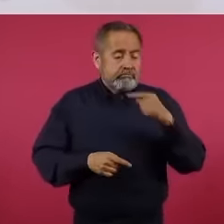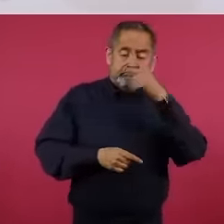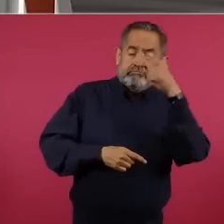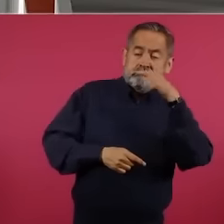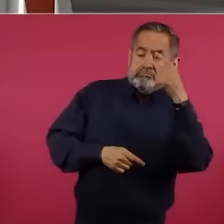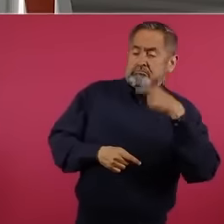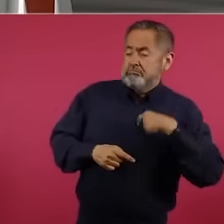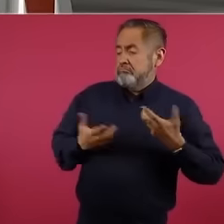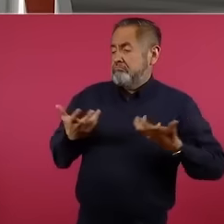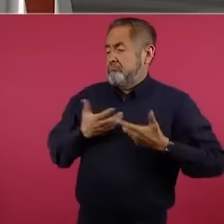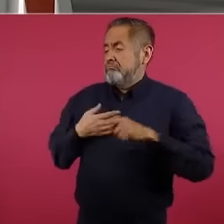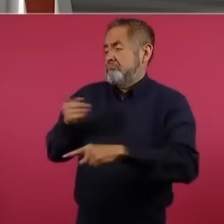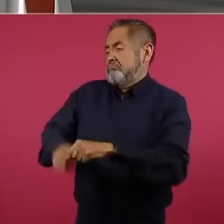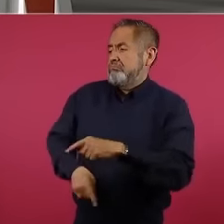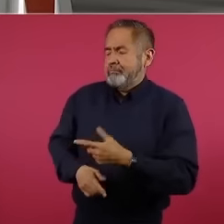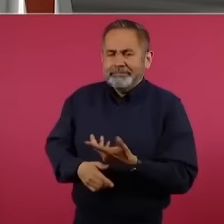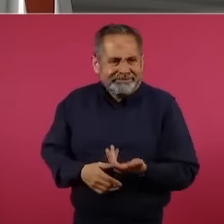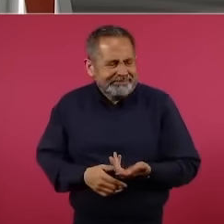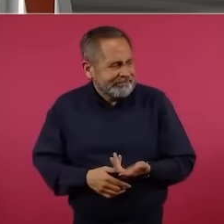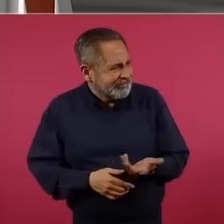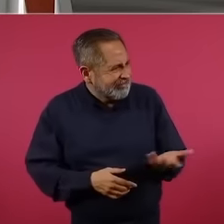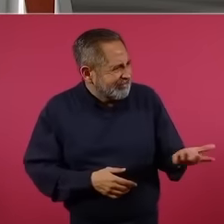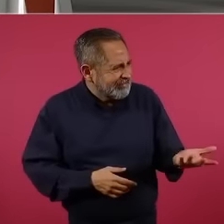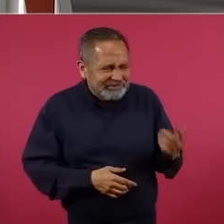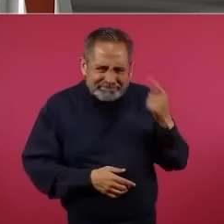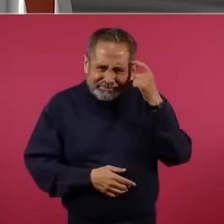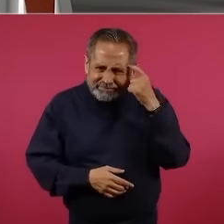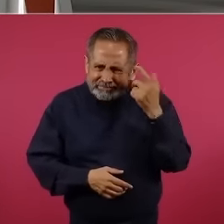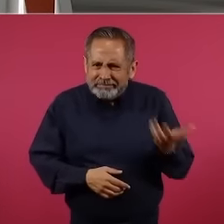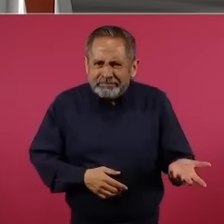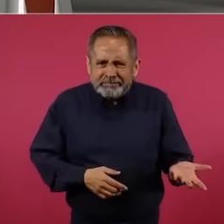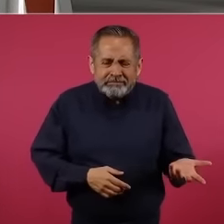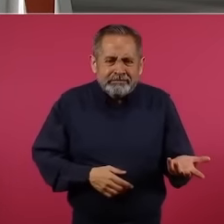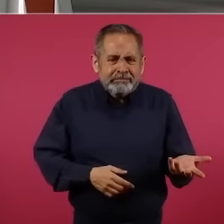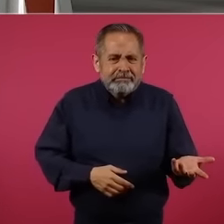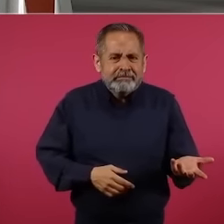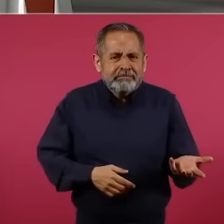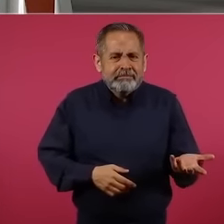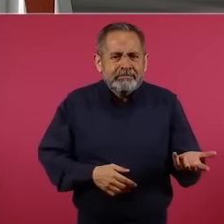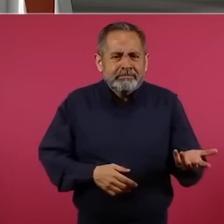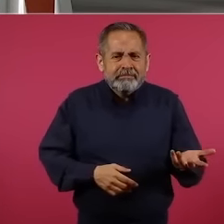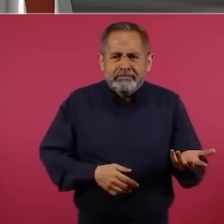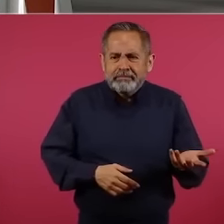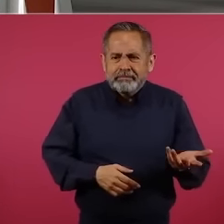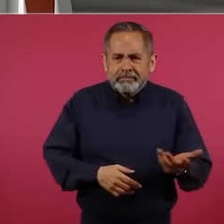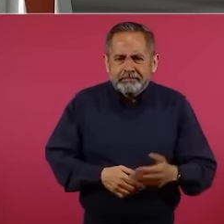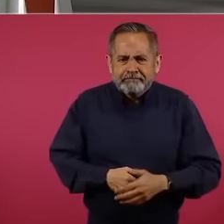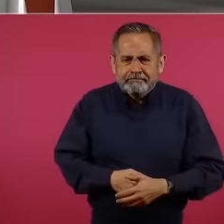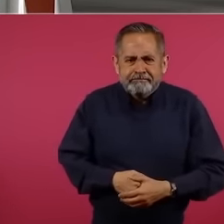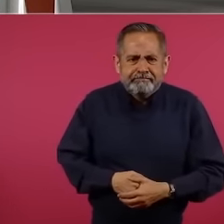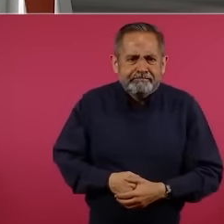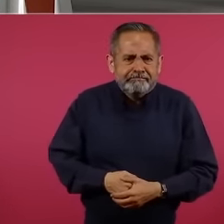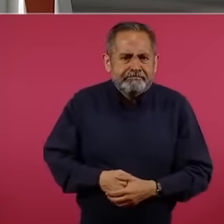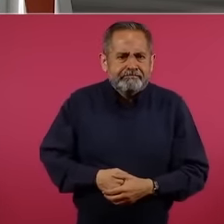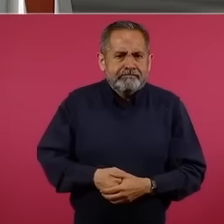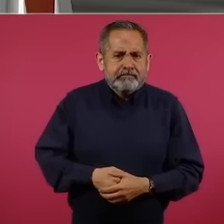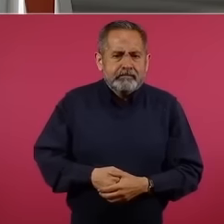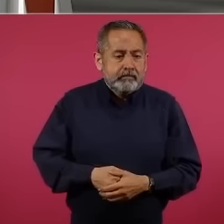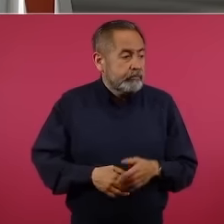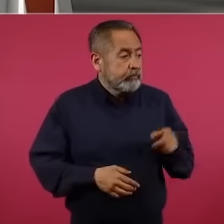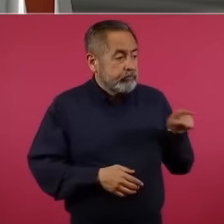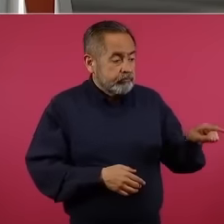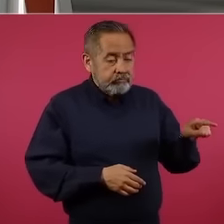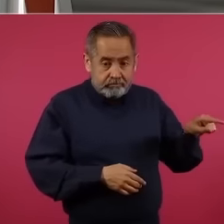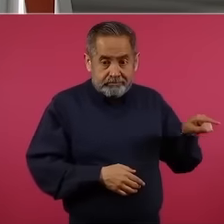de que estuvo al